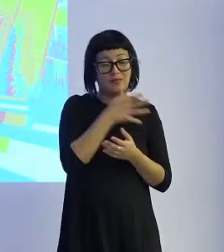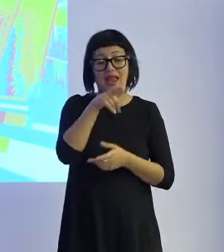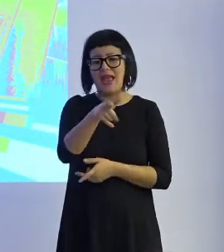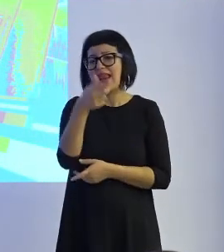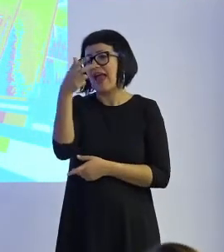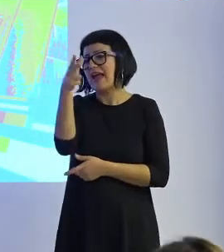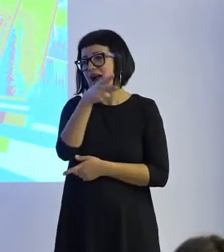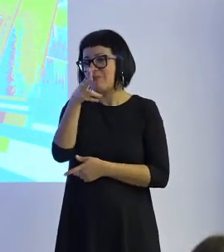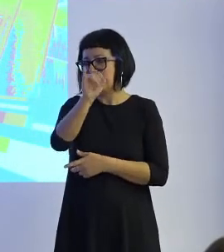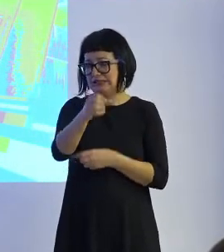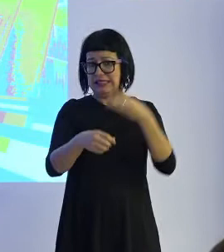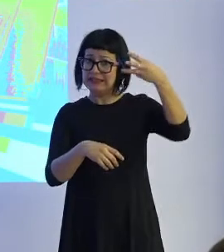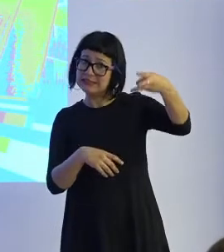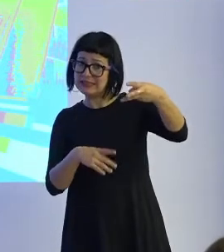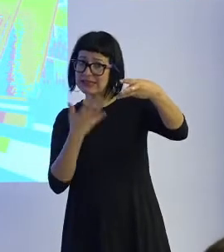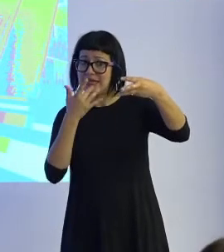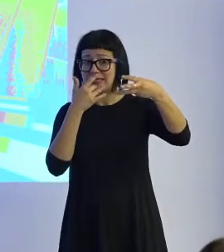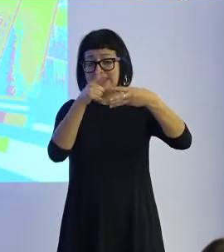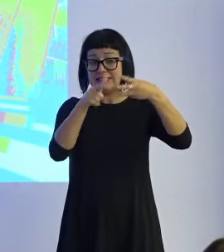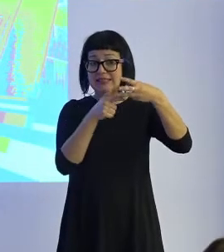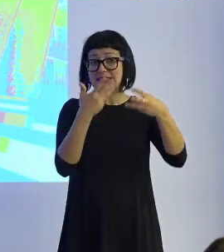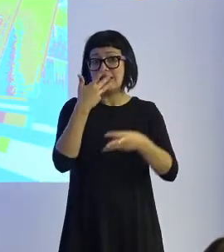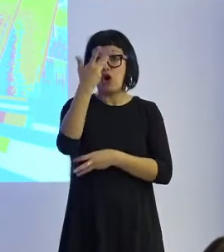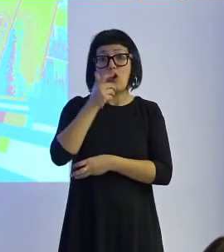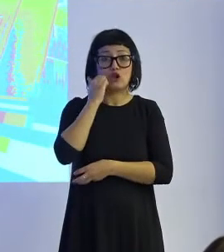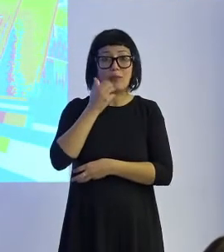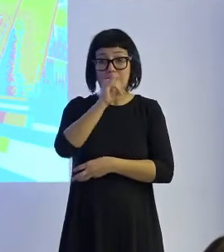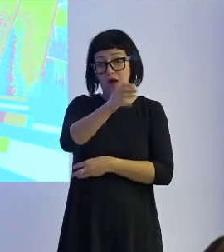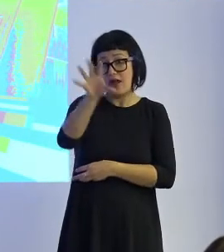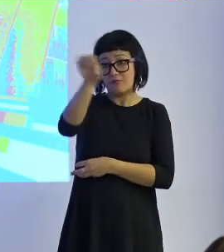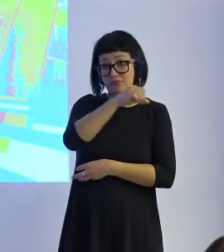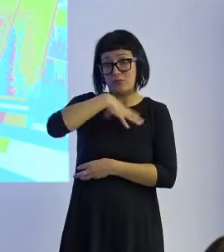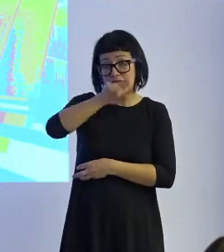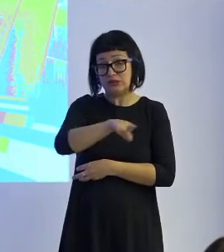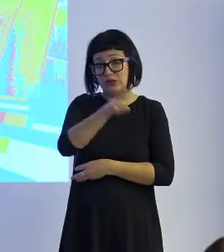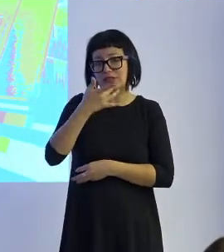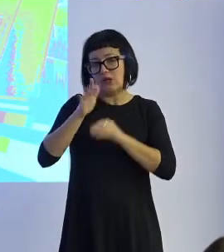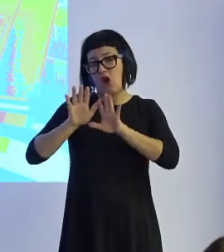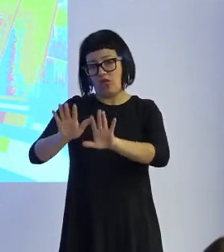si por el color del tomate si está maduro o no está maduro si está maduro lo corta si no lo deja